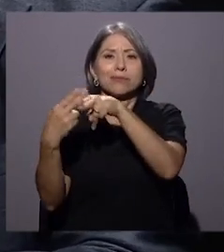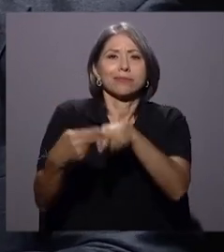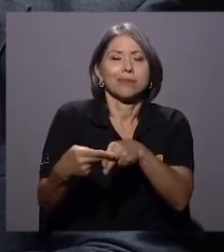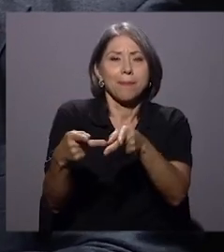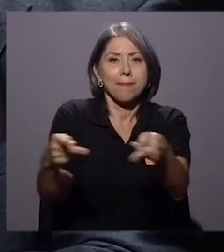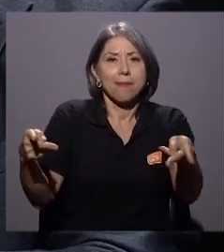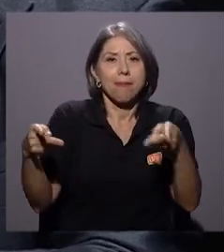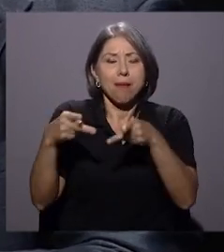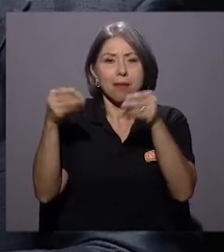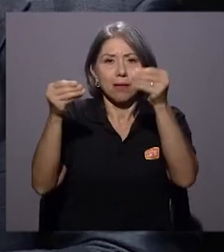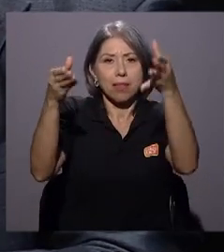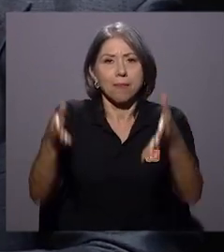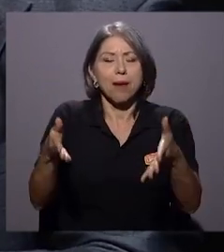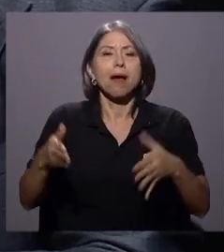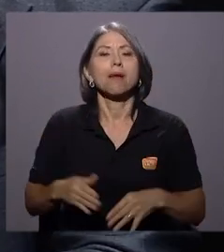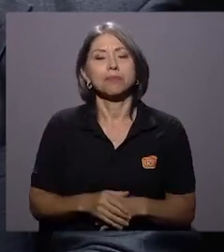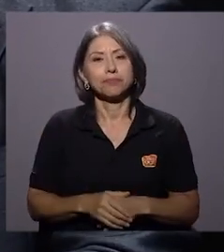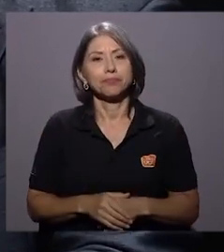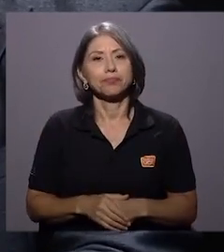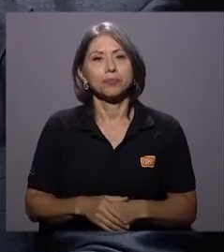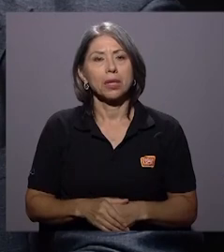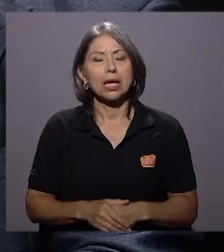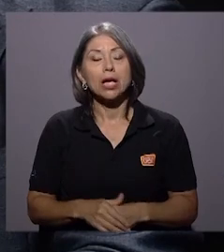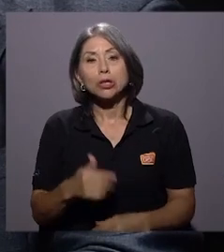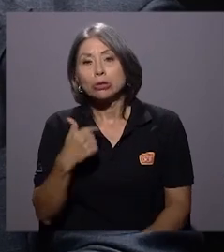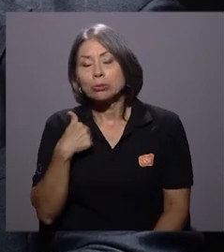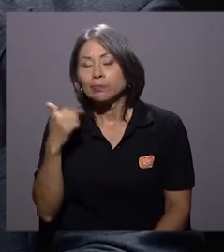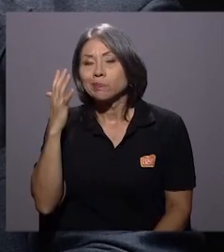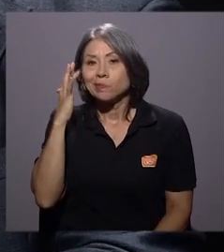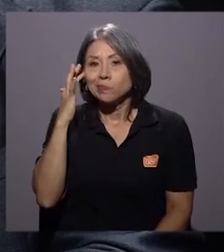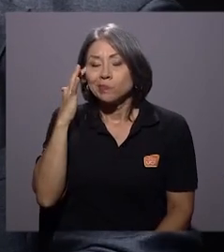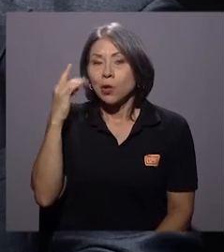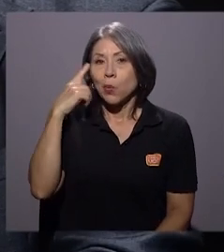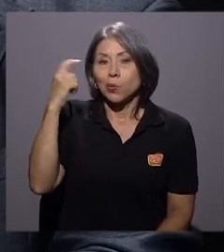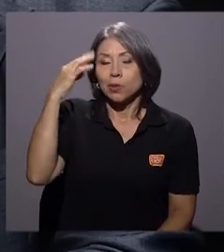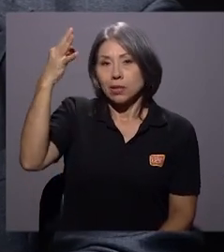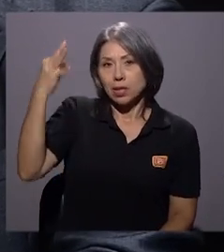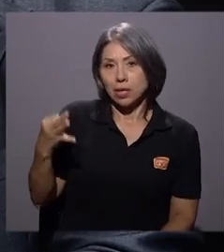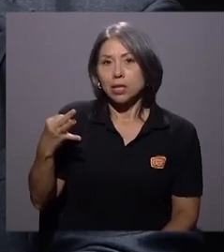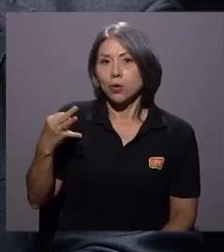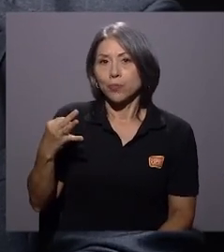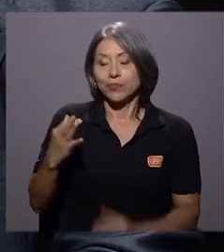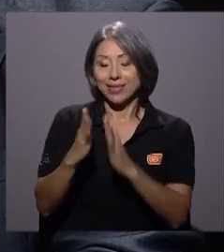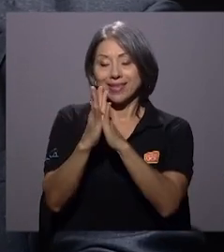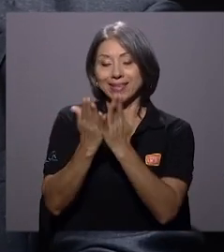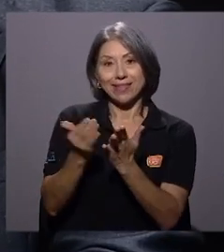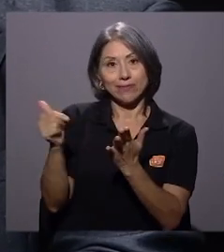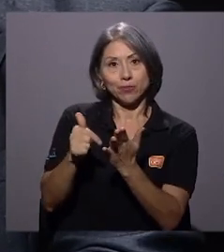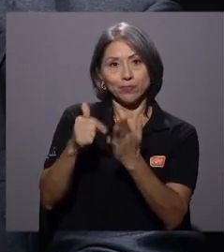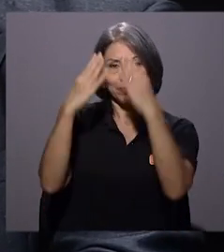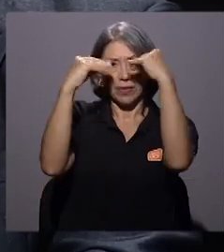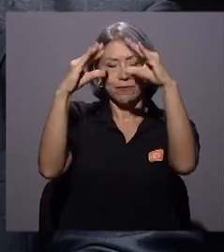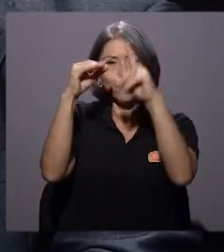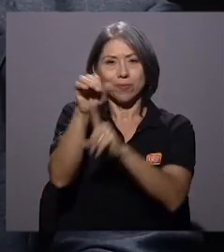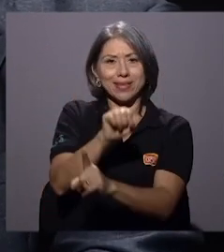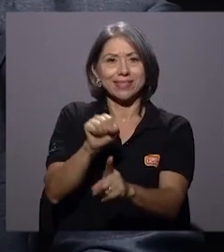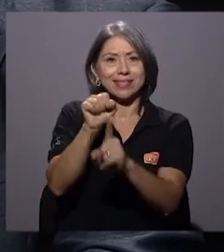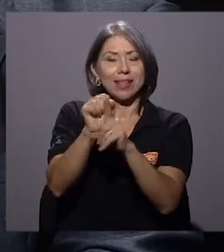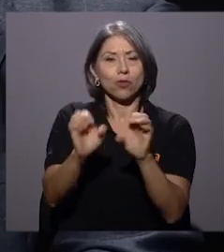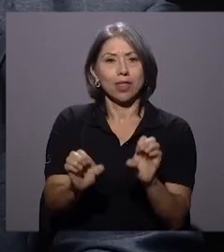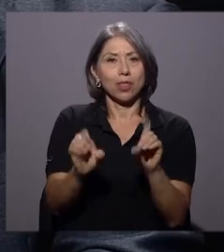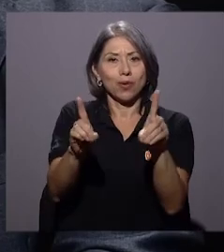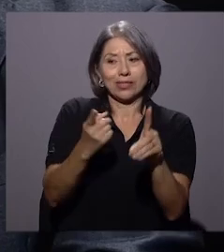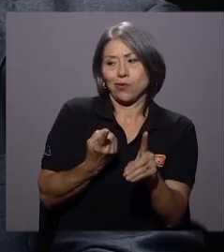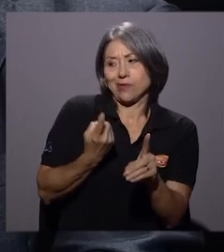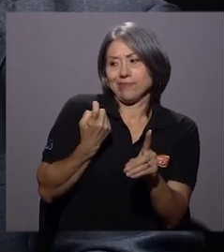profesor en el país. Muy preocupado porque creo que el informe del Estado de la Educación más reciente